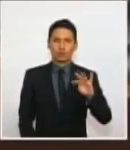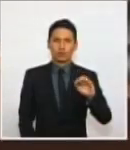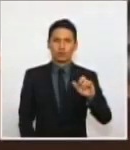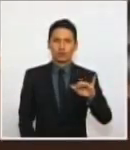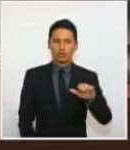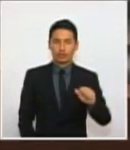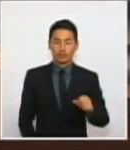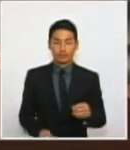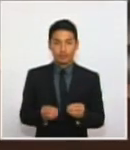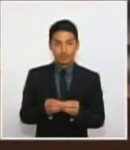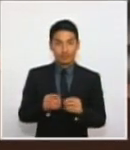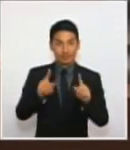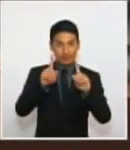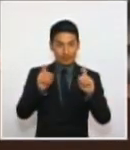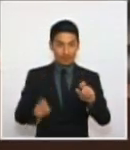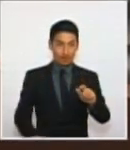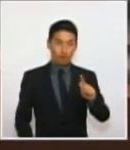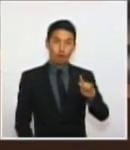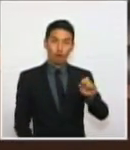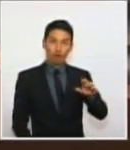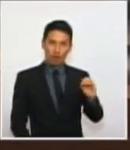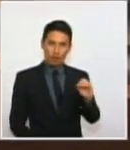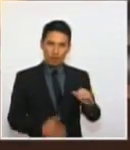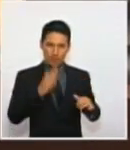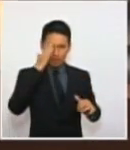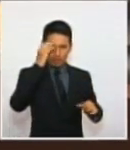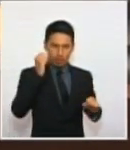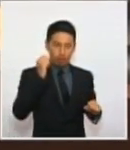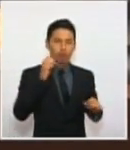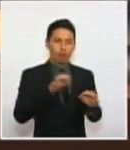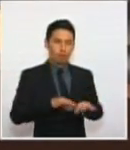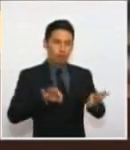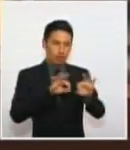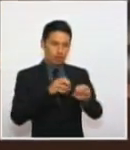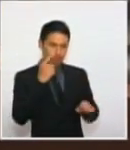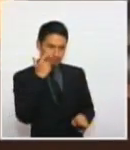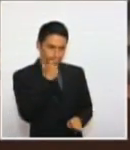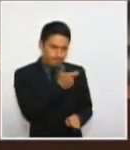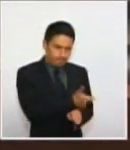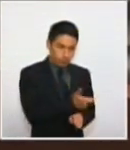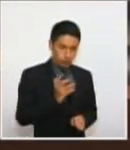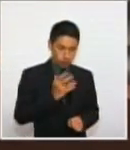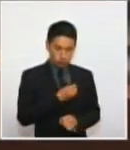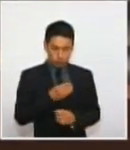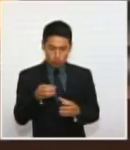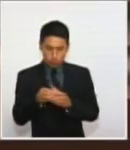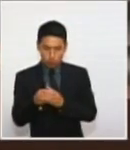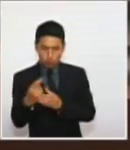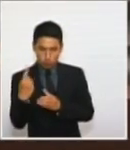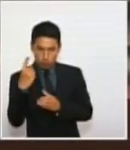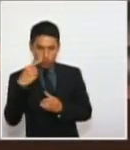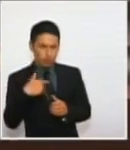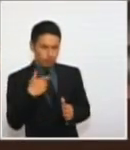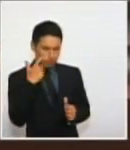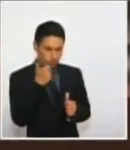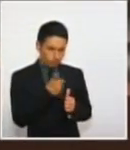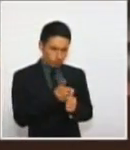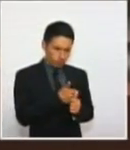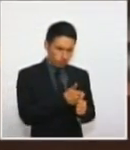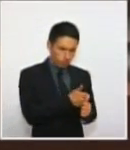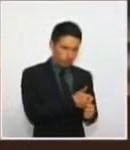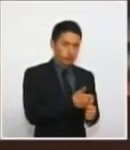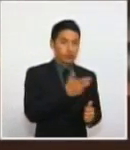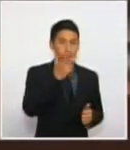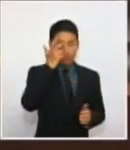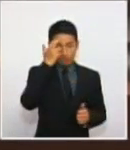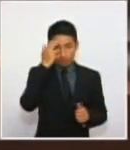Se acordó, en principio, hacer el acompañamiento como bancada, sin antes, justamente, permitir